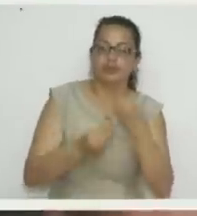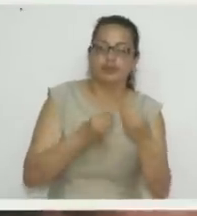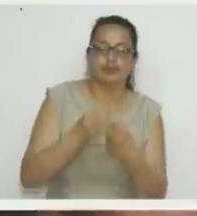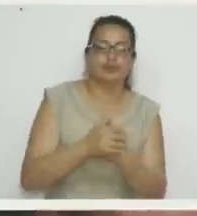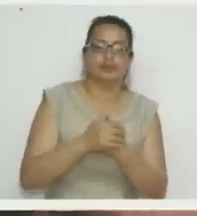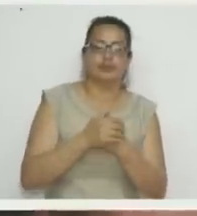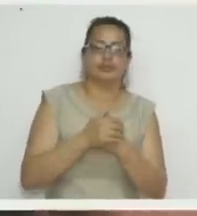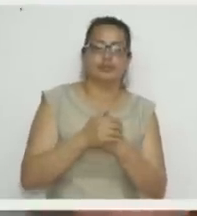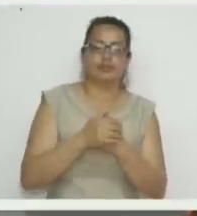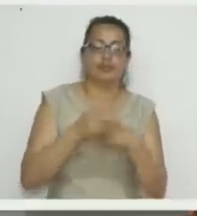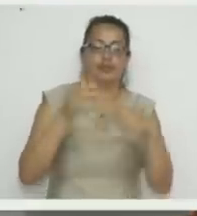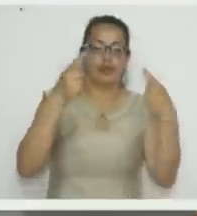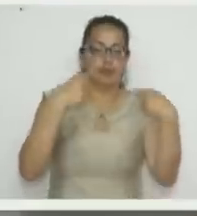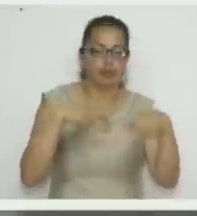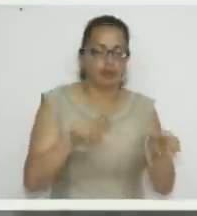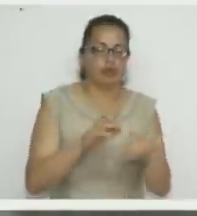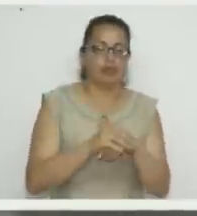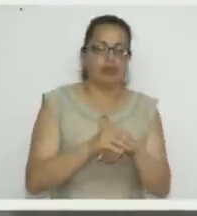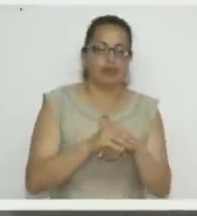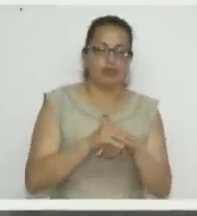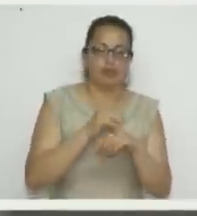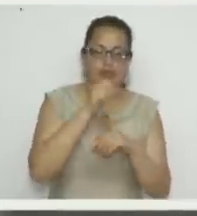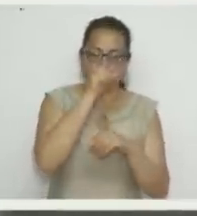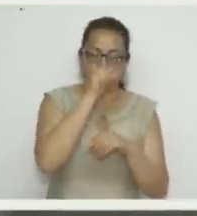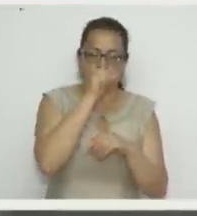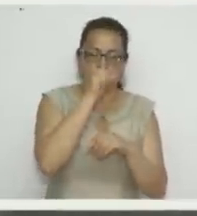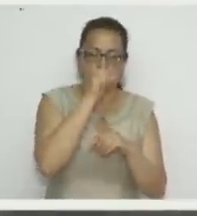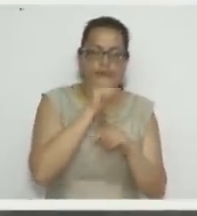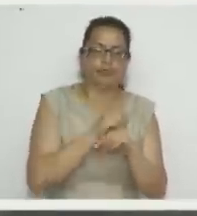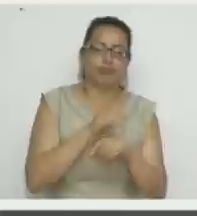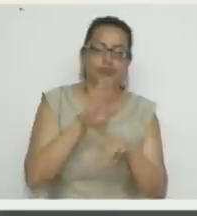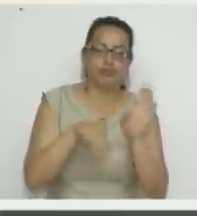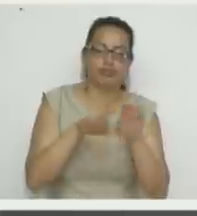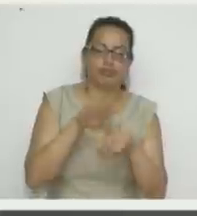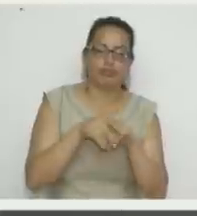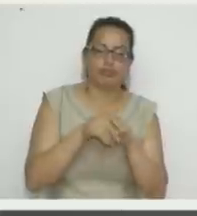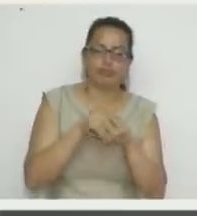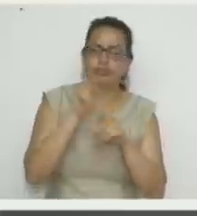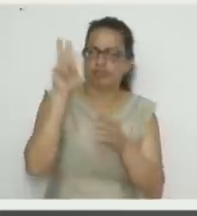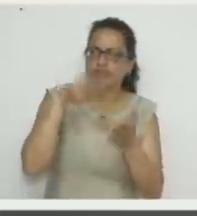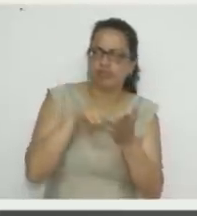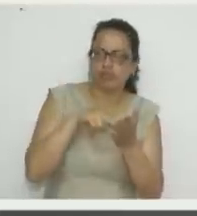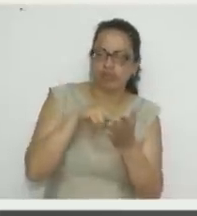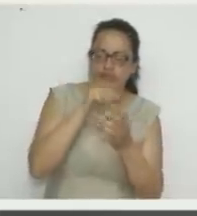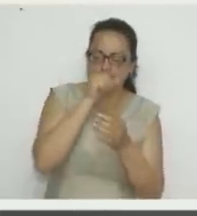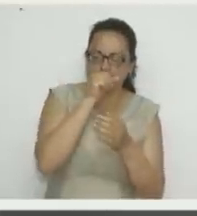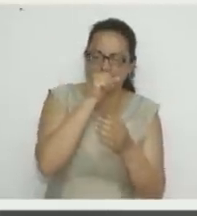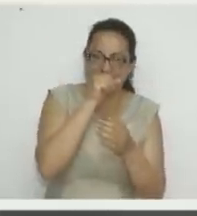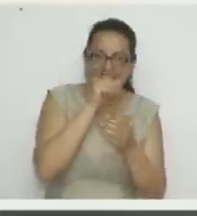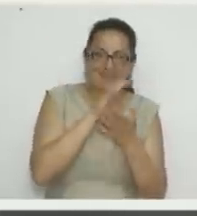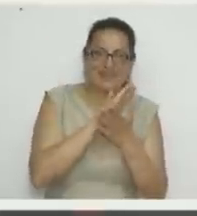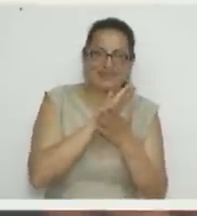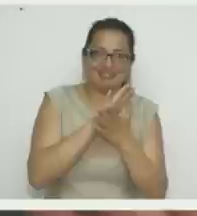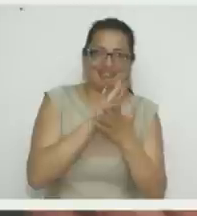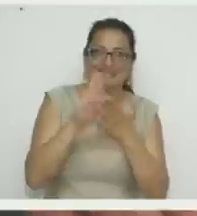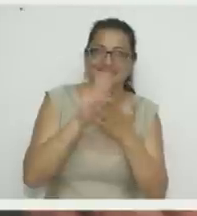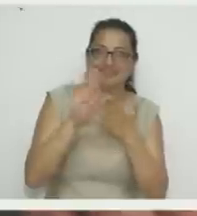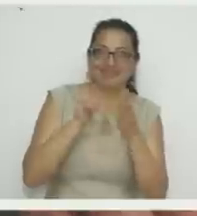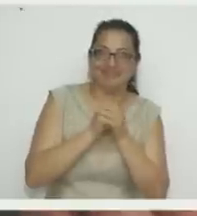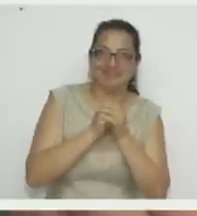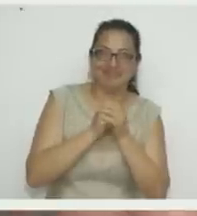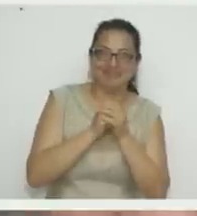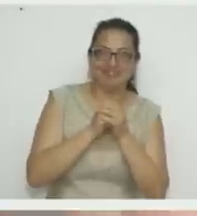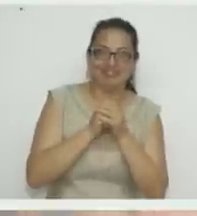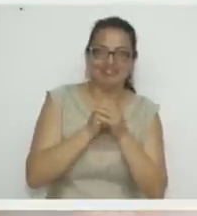puede hacer, pero dice la profe que se invierte más o menos como dos mil pesos. Dos mil pesos. Y se venden a diez mil.